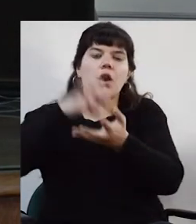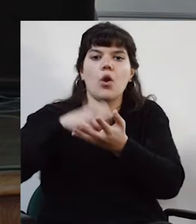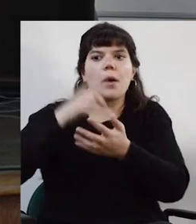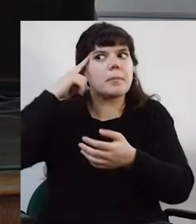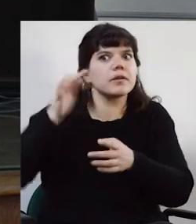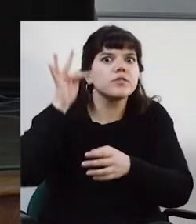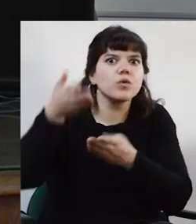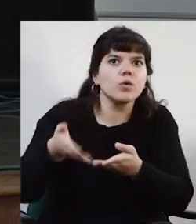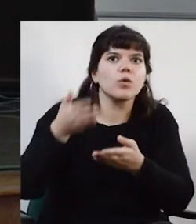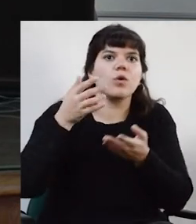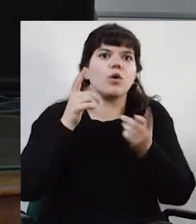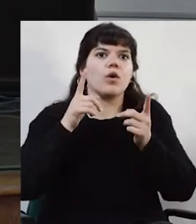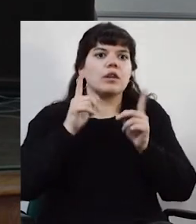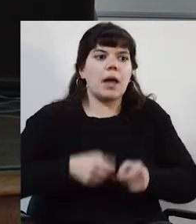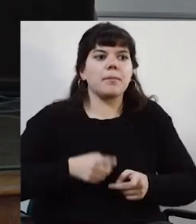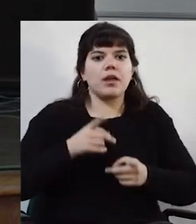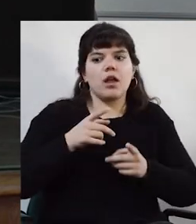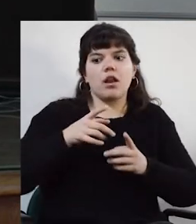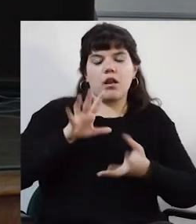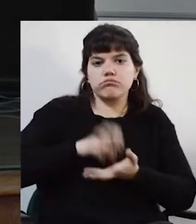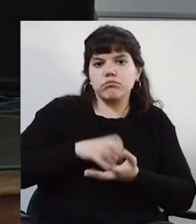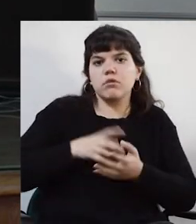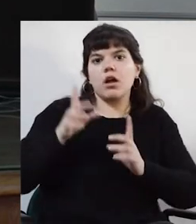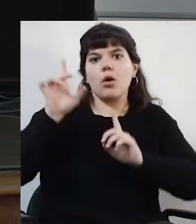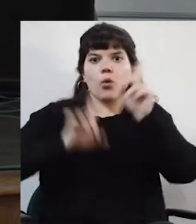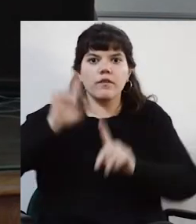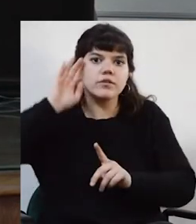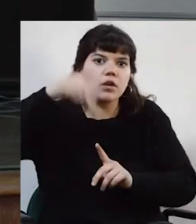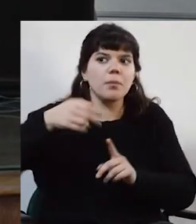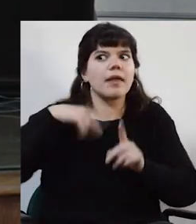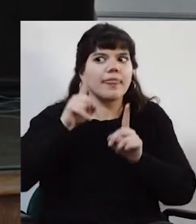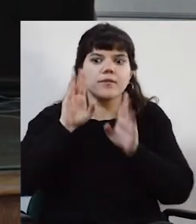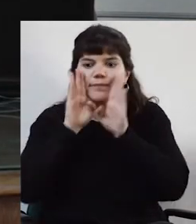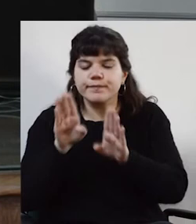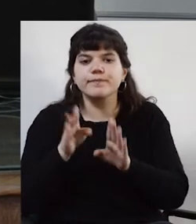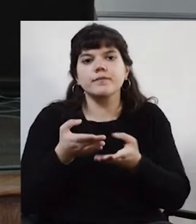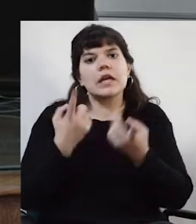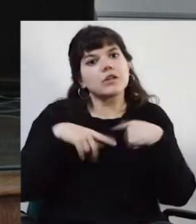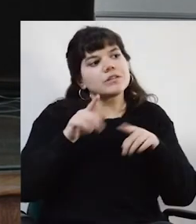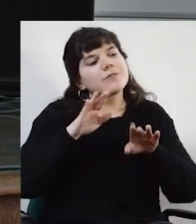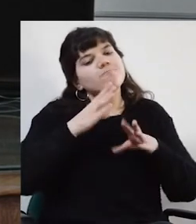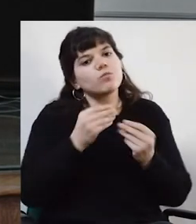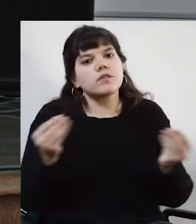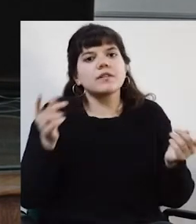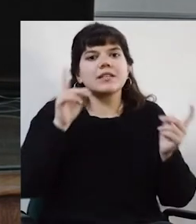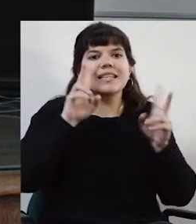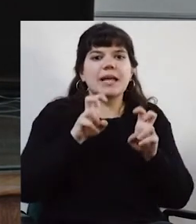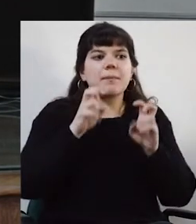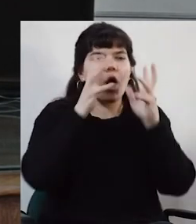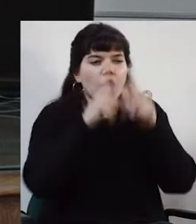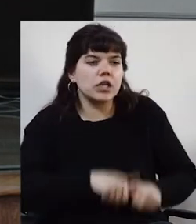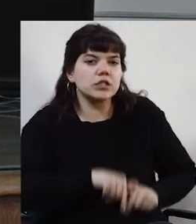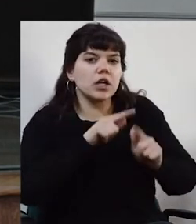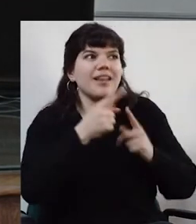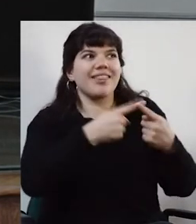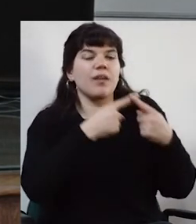aspirar, también hay un presupuesto universitario al que tenemos que disputar. Entonces, muchas veces el orden de las